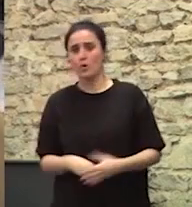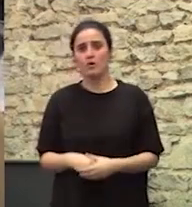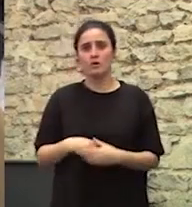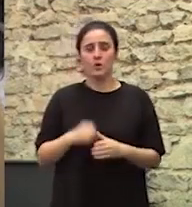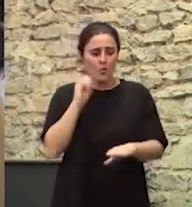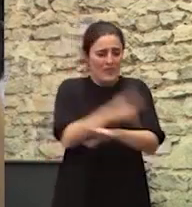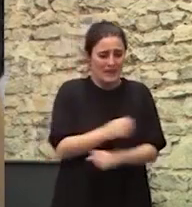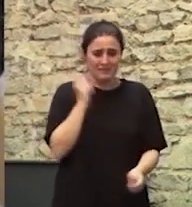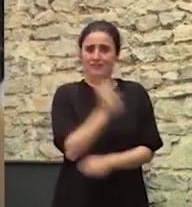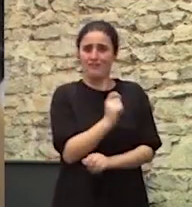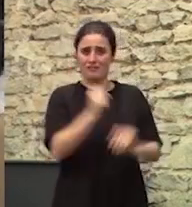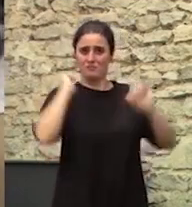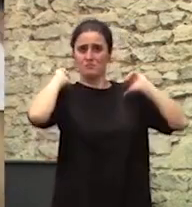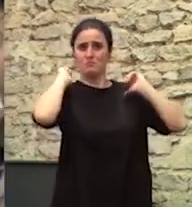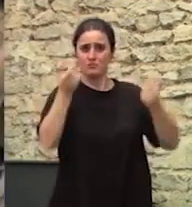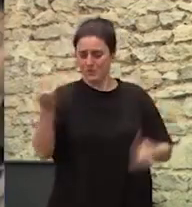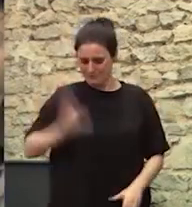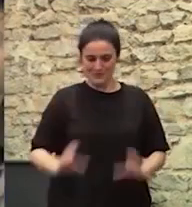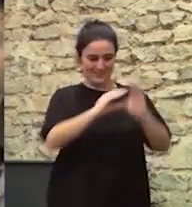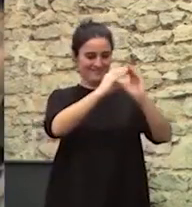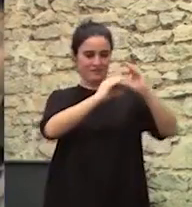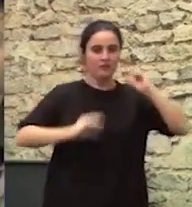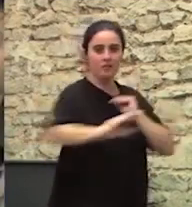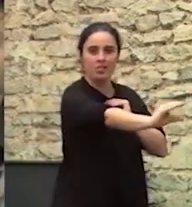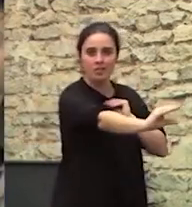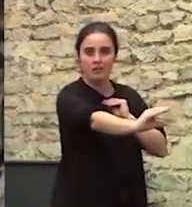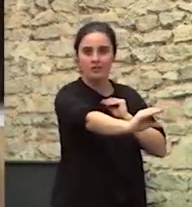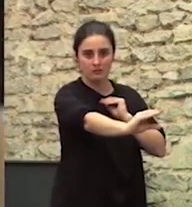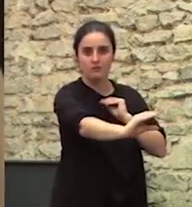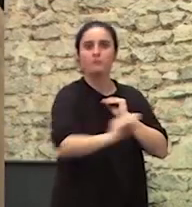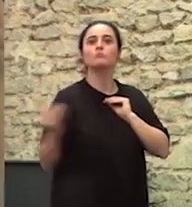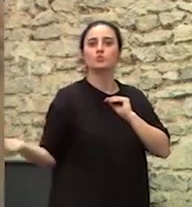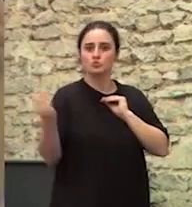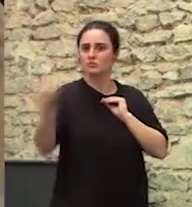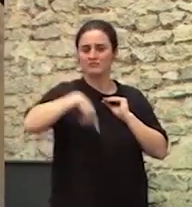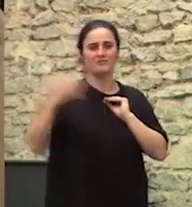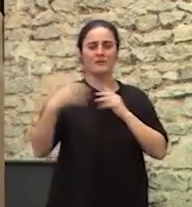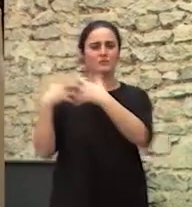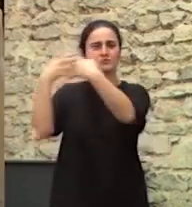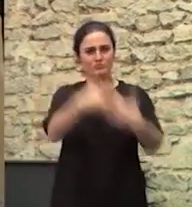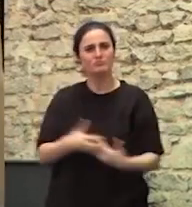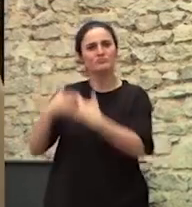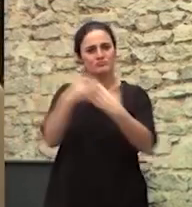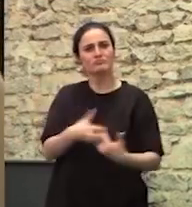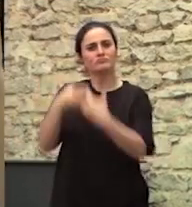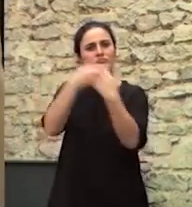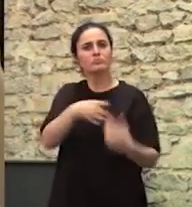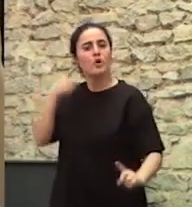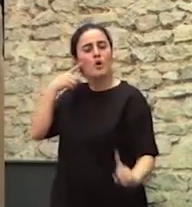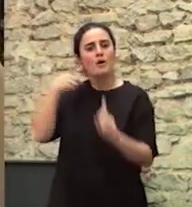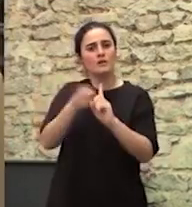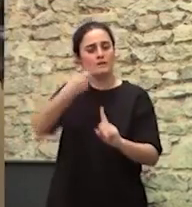guarderías que me van a llevar más de la mitad de mi sueldo? Por supuesto que hay que estar ahí, matarnos, con quien haya que matarnos Para conseguir